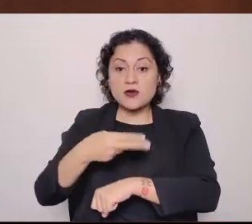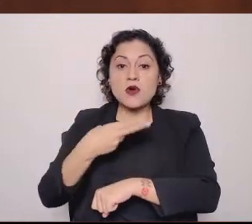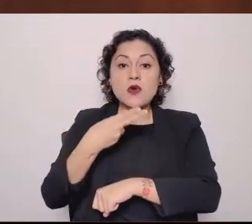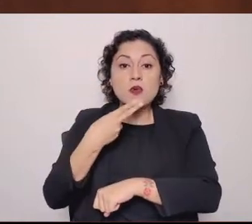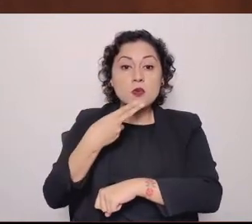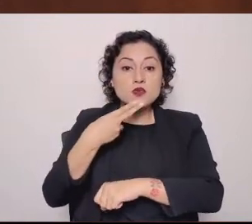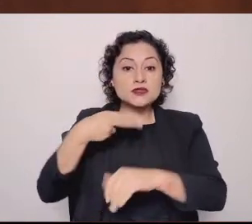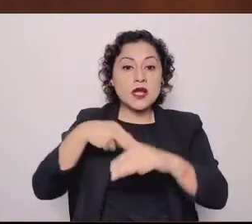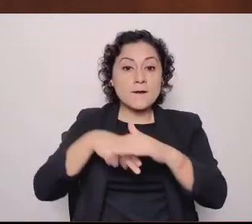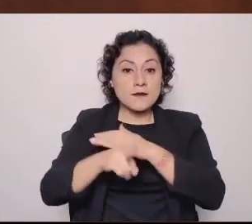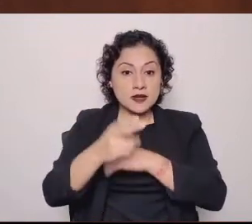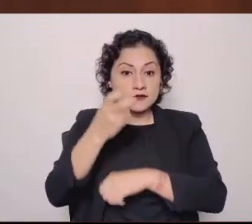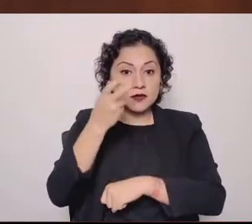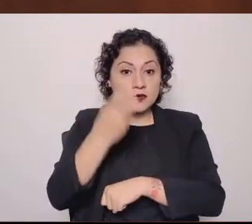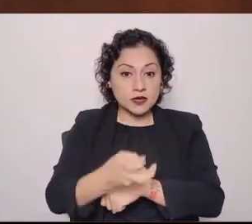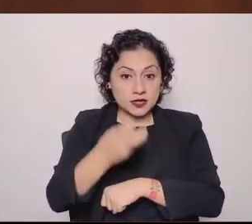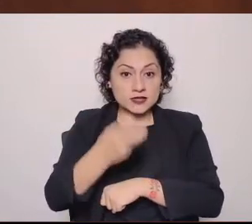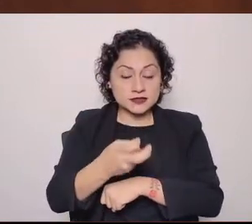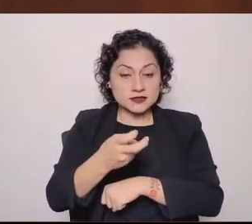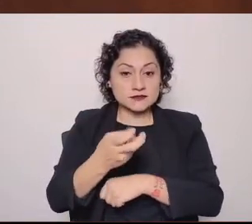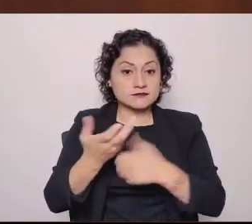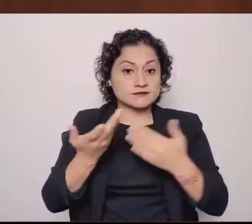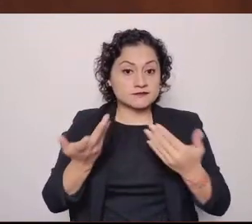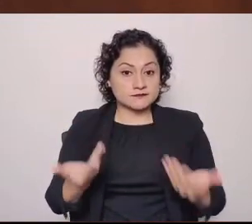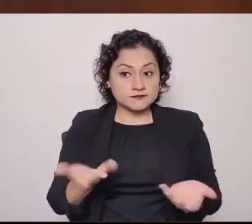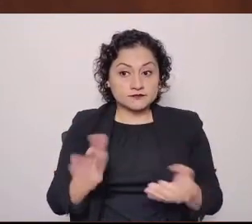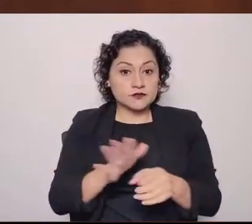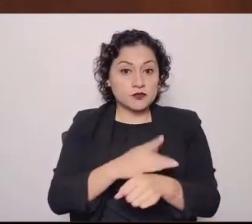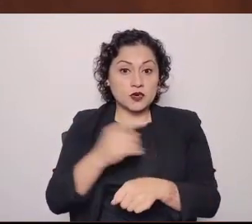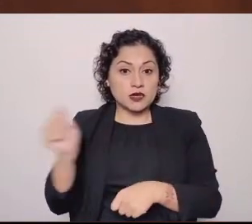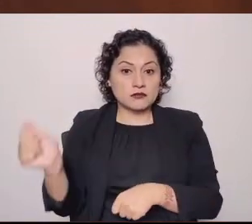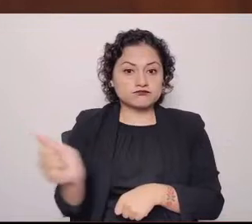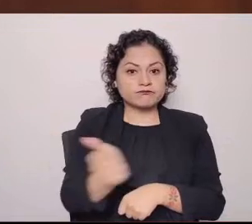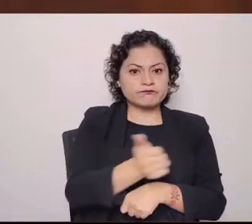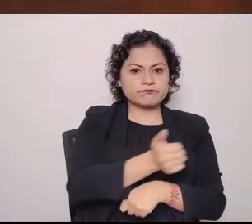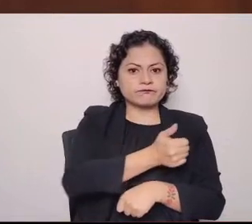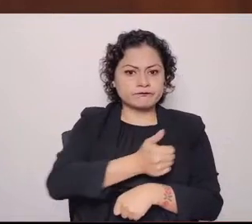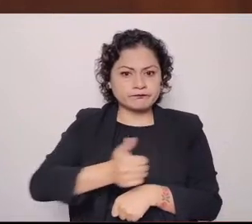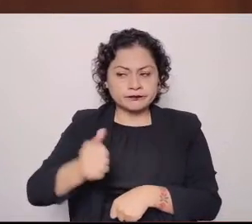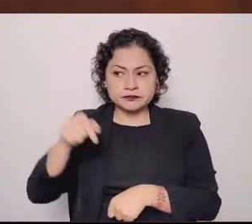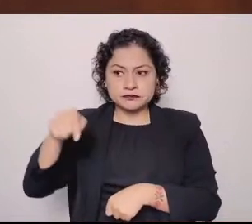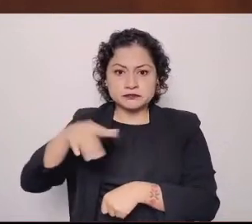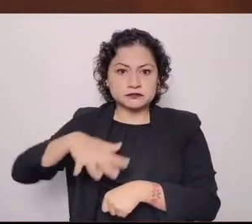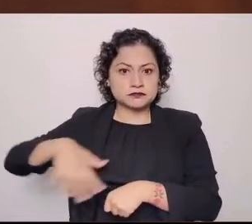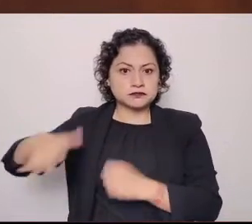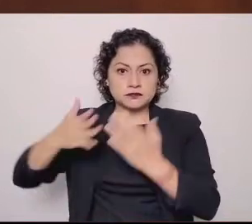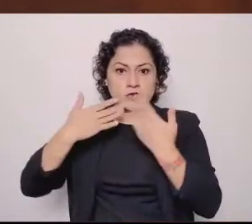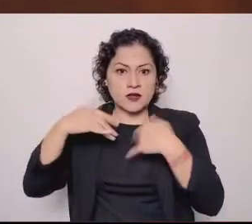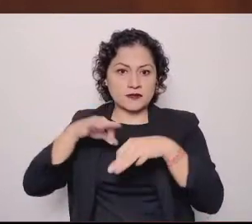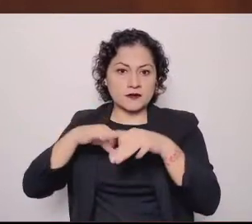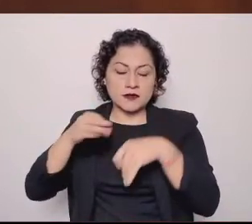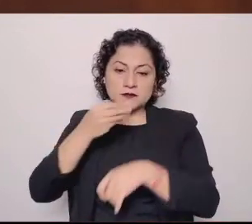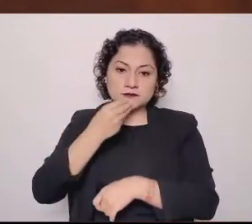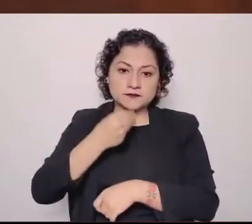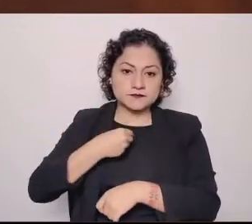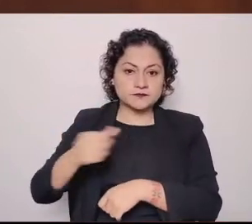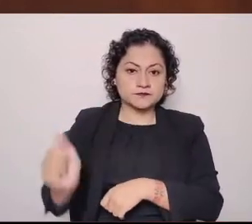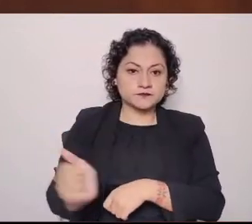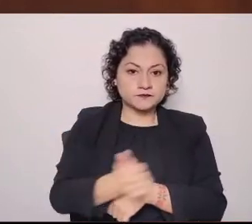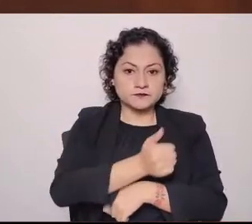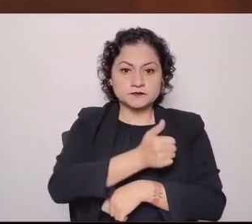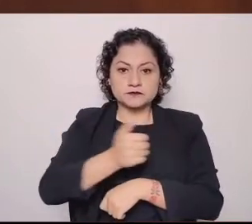falta de oportunidades laborales se ha sumado con el paso del tiempo sistemas de transporte de